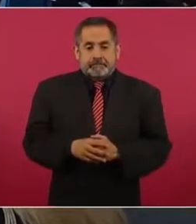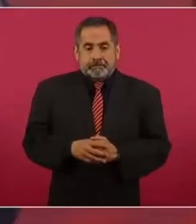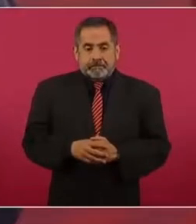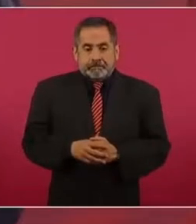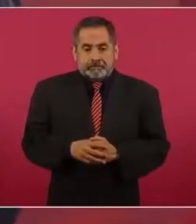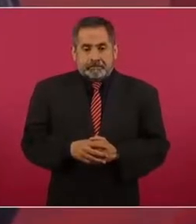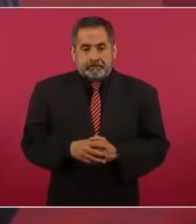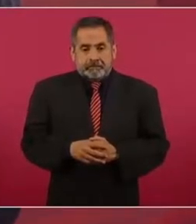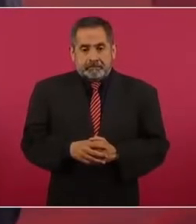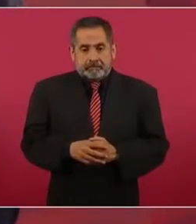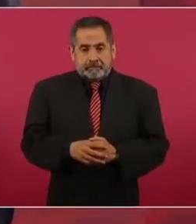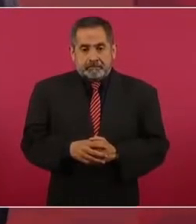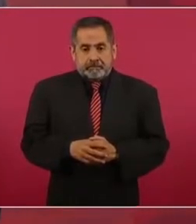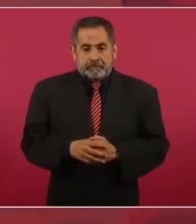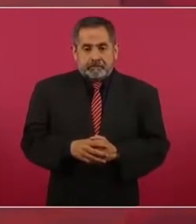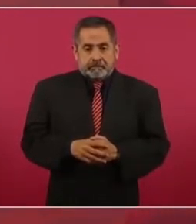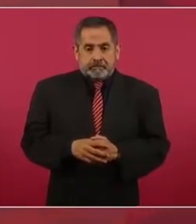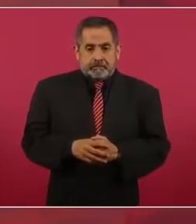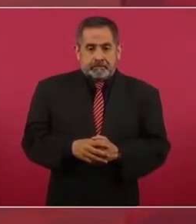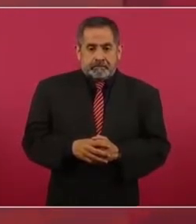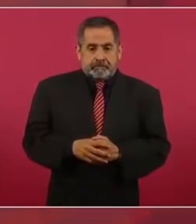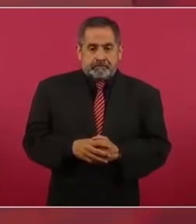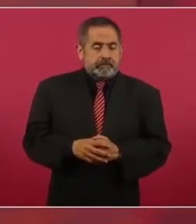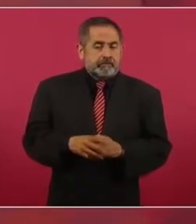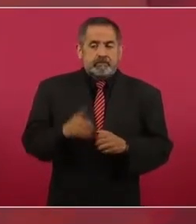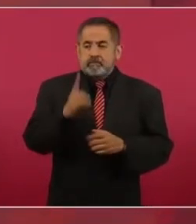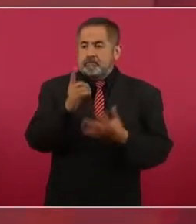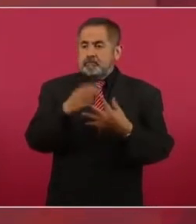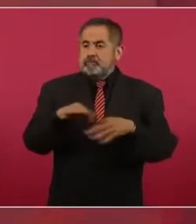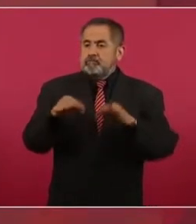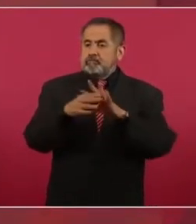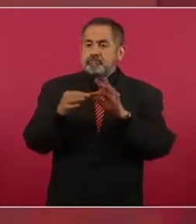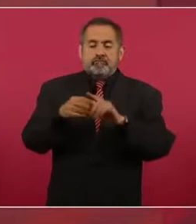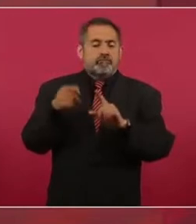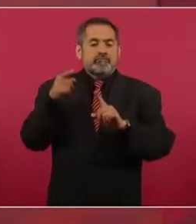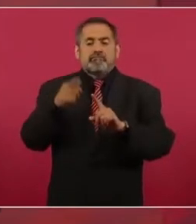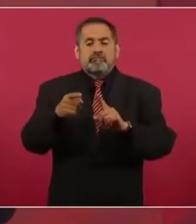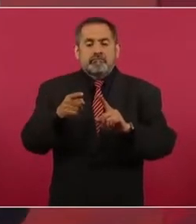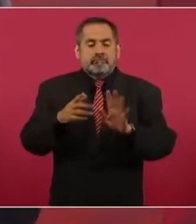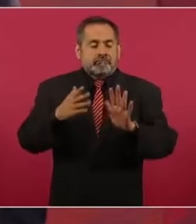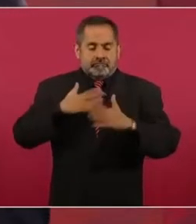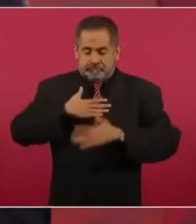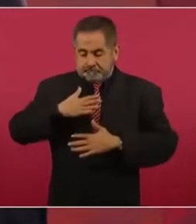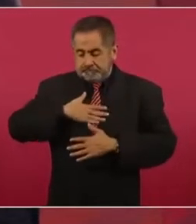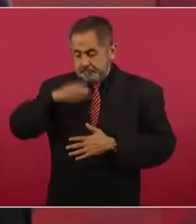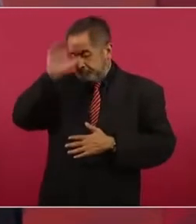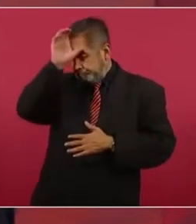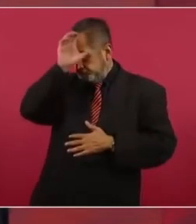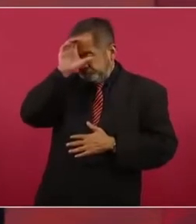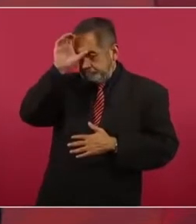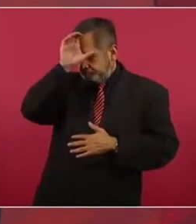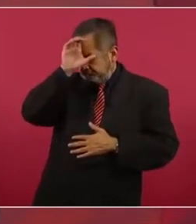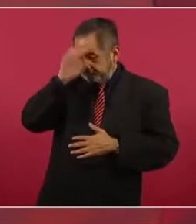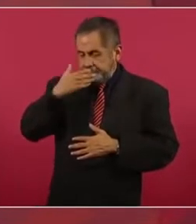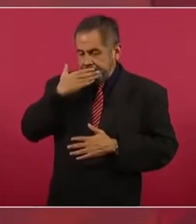Entonces, lo importante es estar bien con nuestra conciencia.